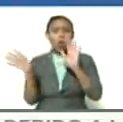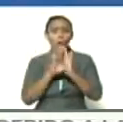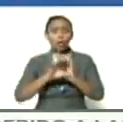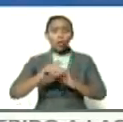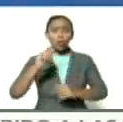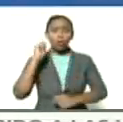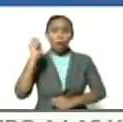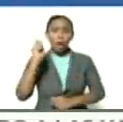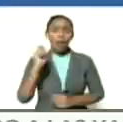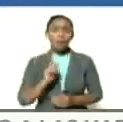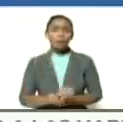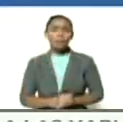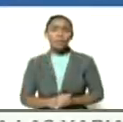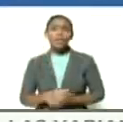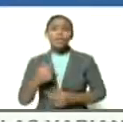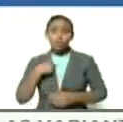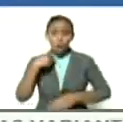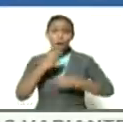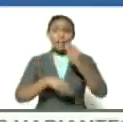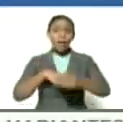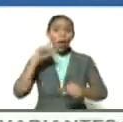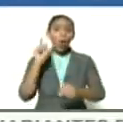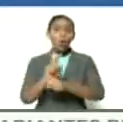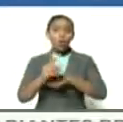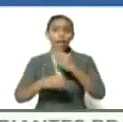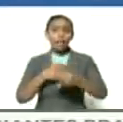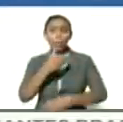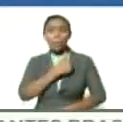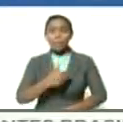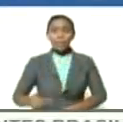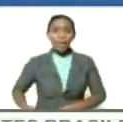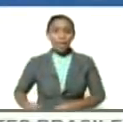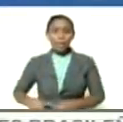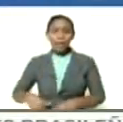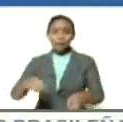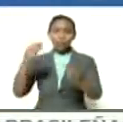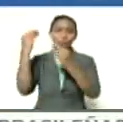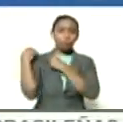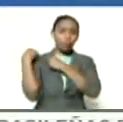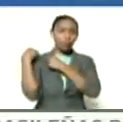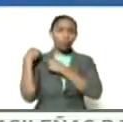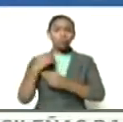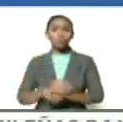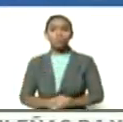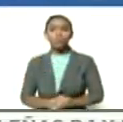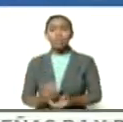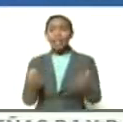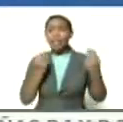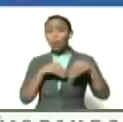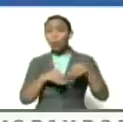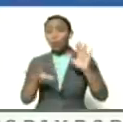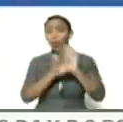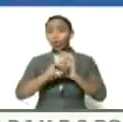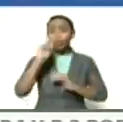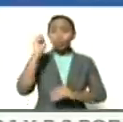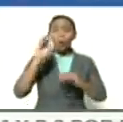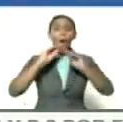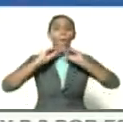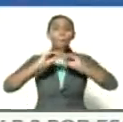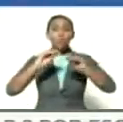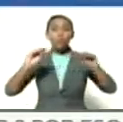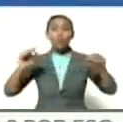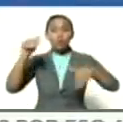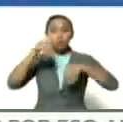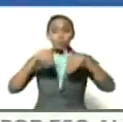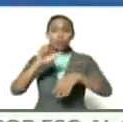e hice lo único que debe hacer un presidente interino encargado de acuerdo a la constitución convocar a elecciones